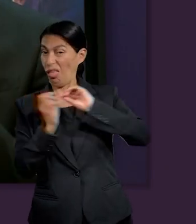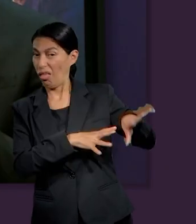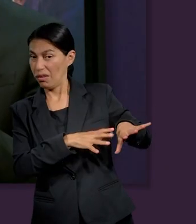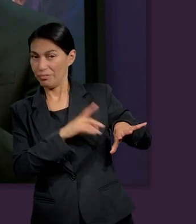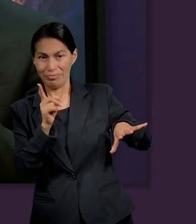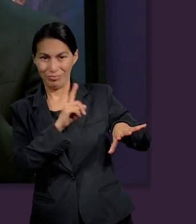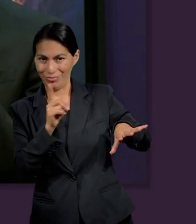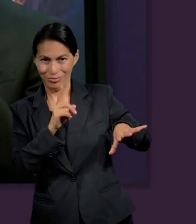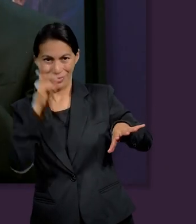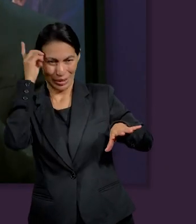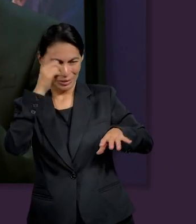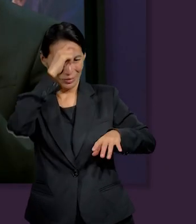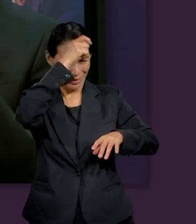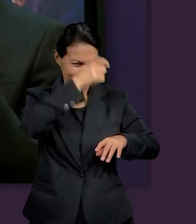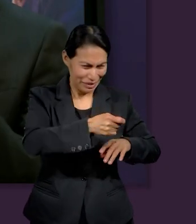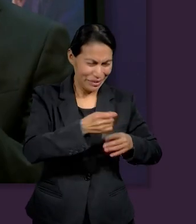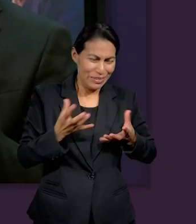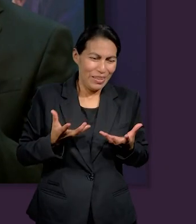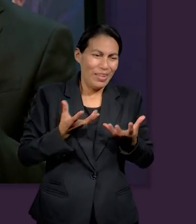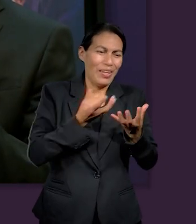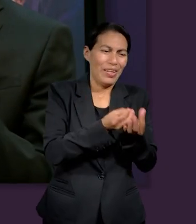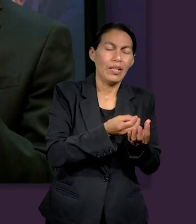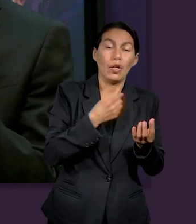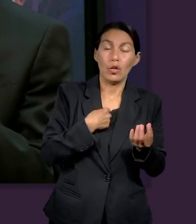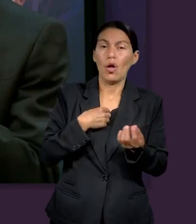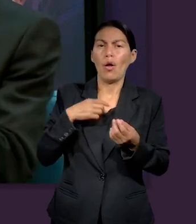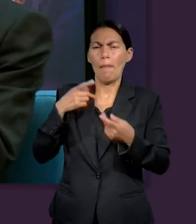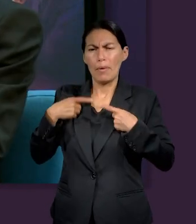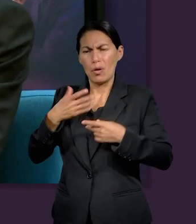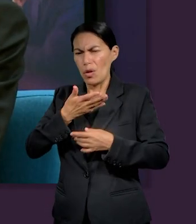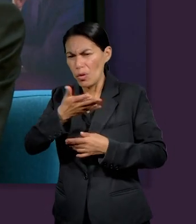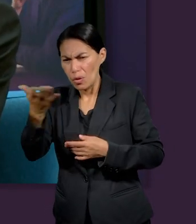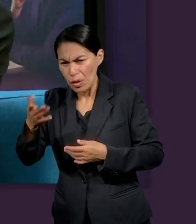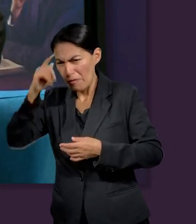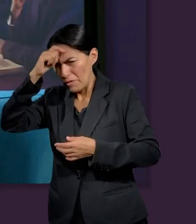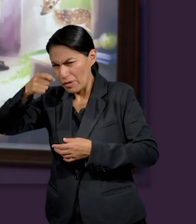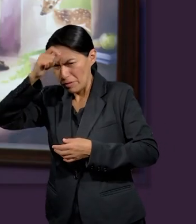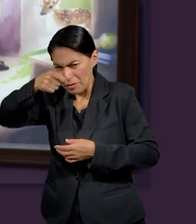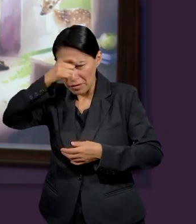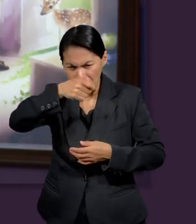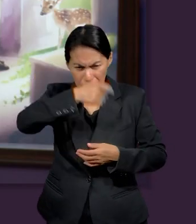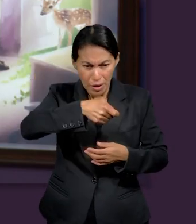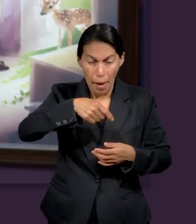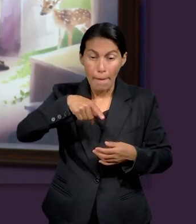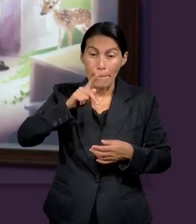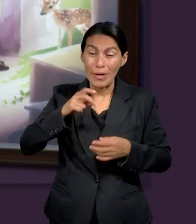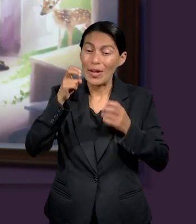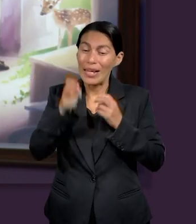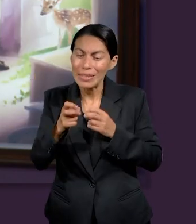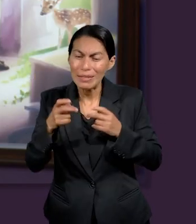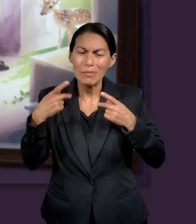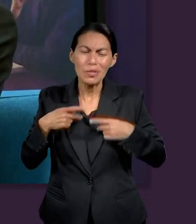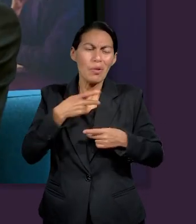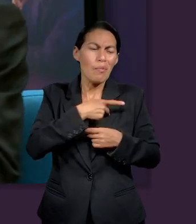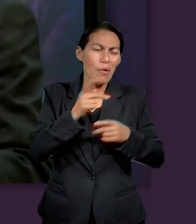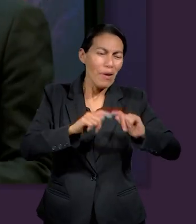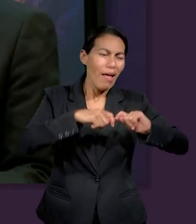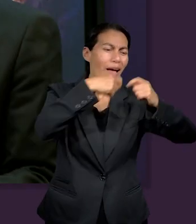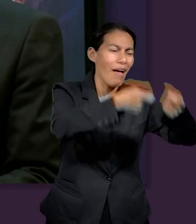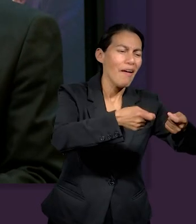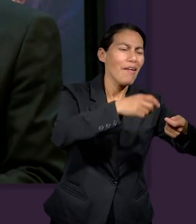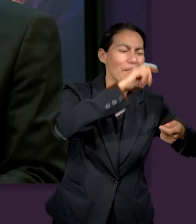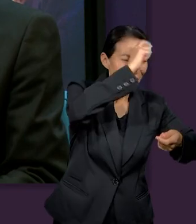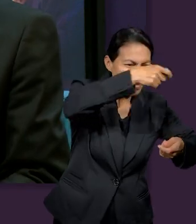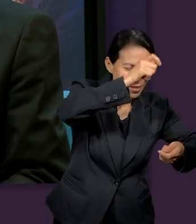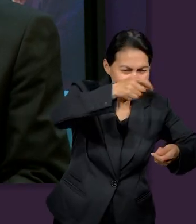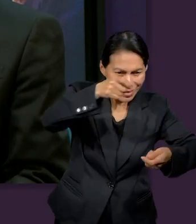bendiciones, pero en esas bendiciones no deben olvidar que los pobres deben también, que deben ser suplidos. Y